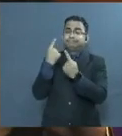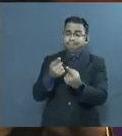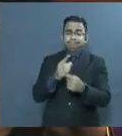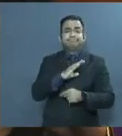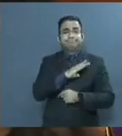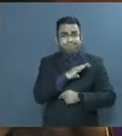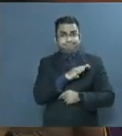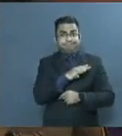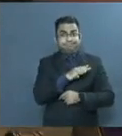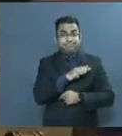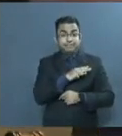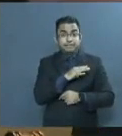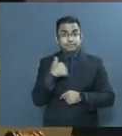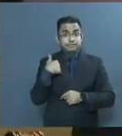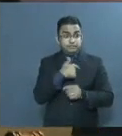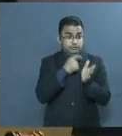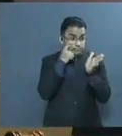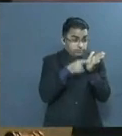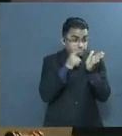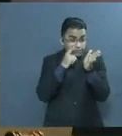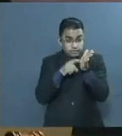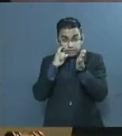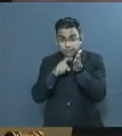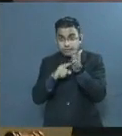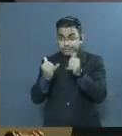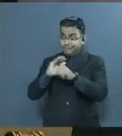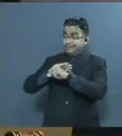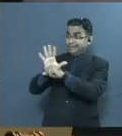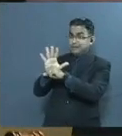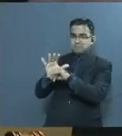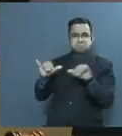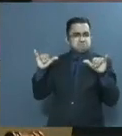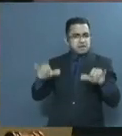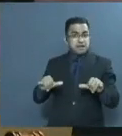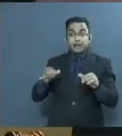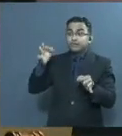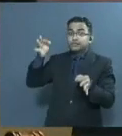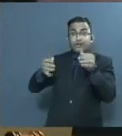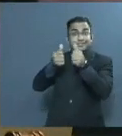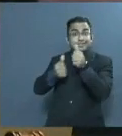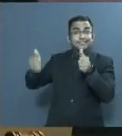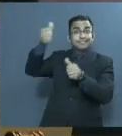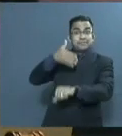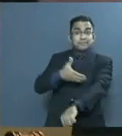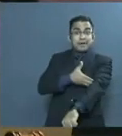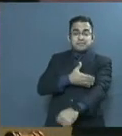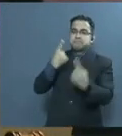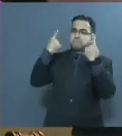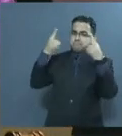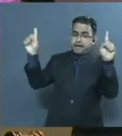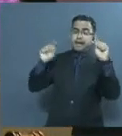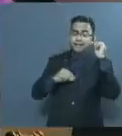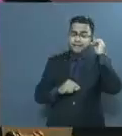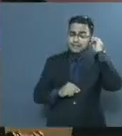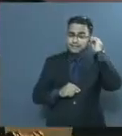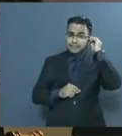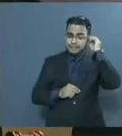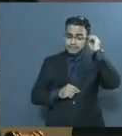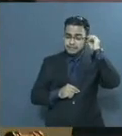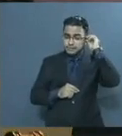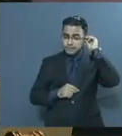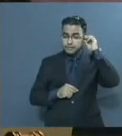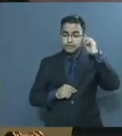juicio nuestro, en estas circunstancias, el Poder Judicial ha cumplido. Nada